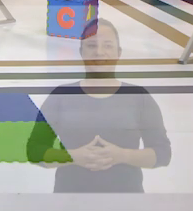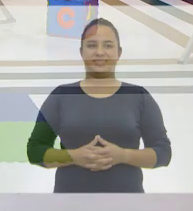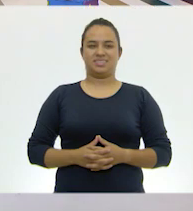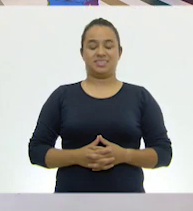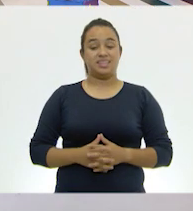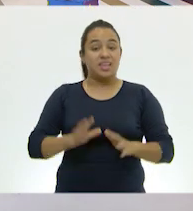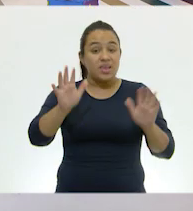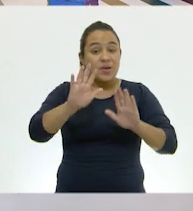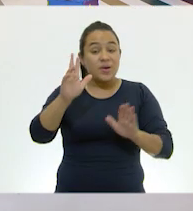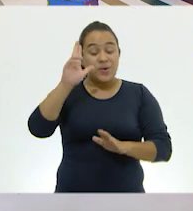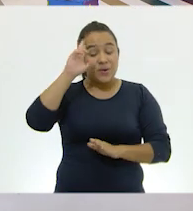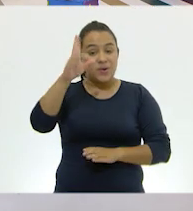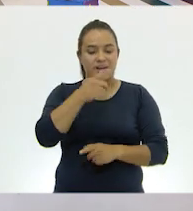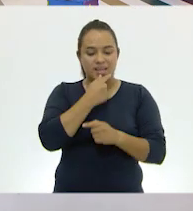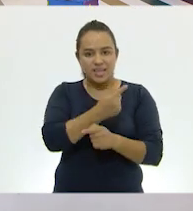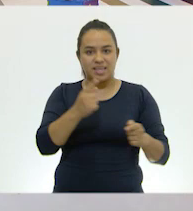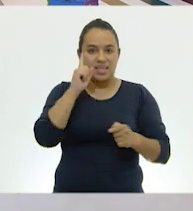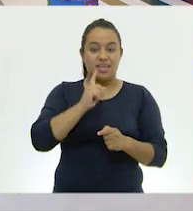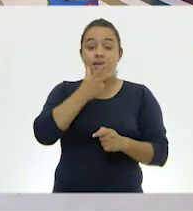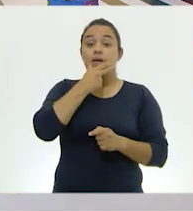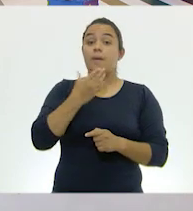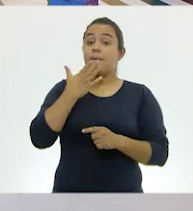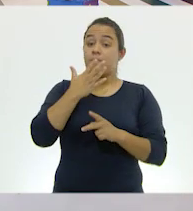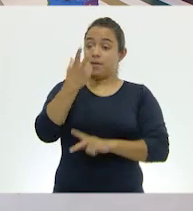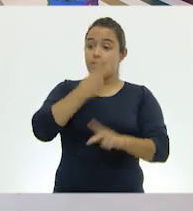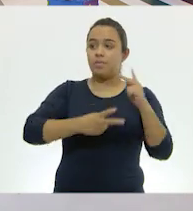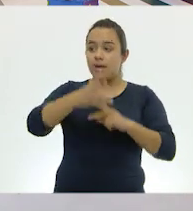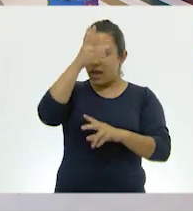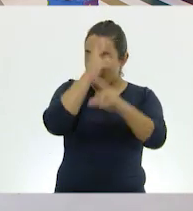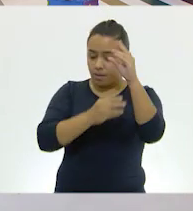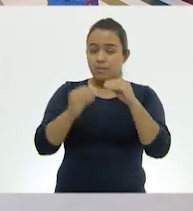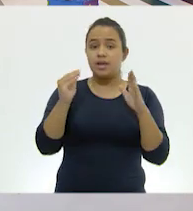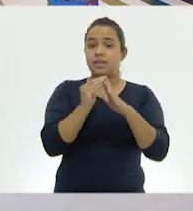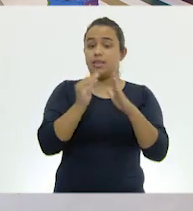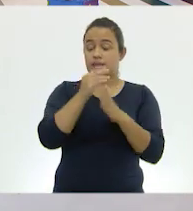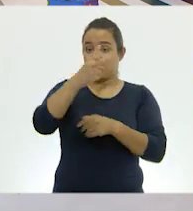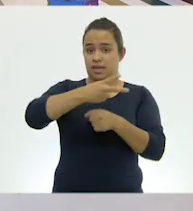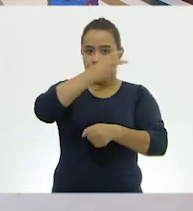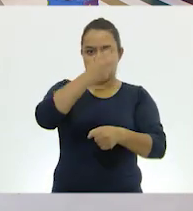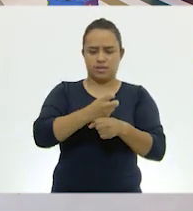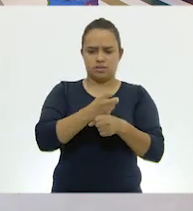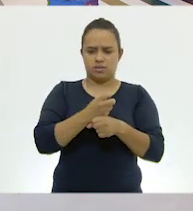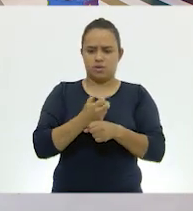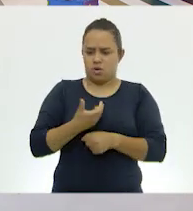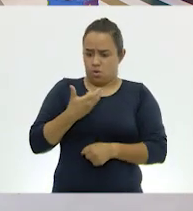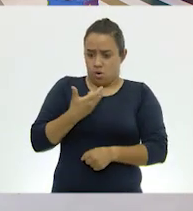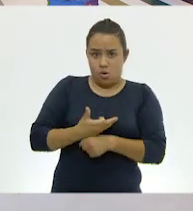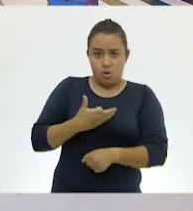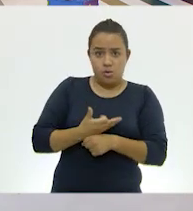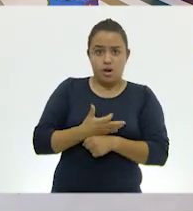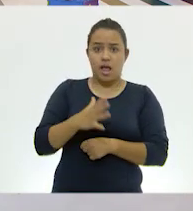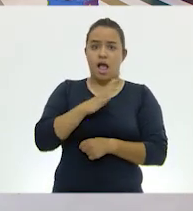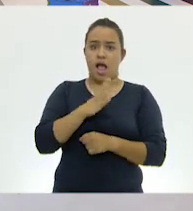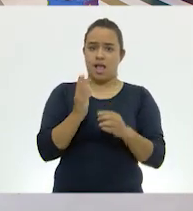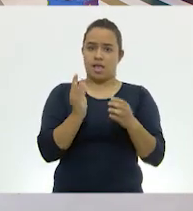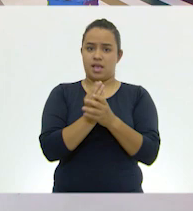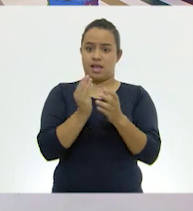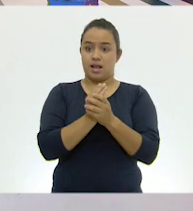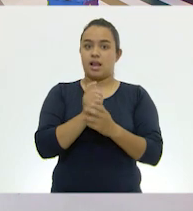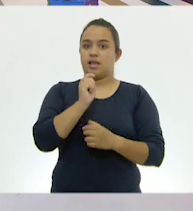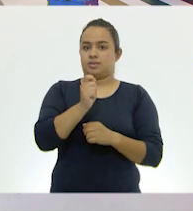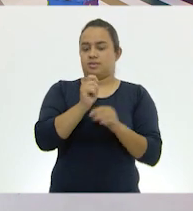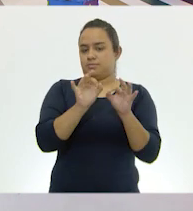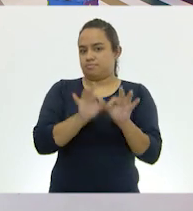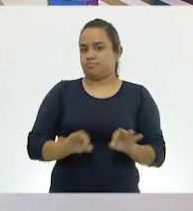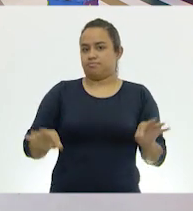Hola, niñas y niños, bienvenidos a Aprende en Casa 2. En esta ocasión tenemos una clase muy